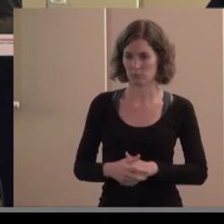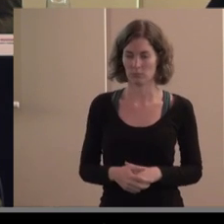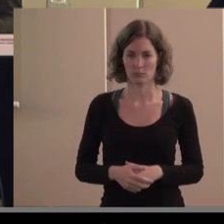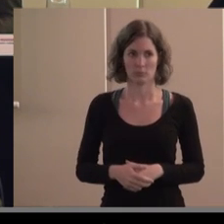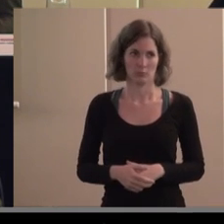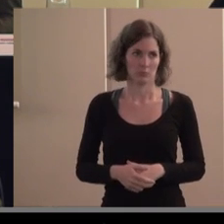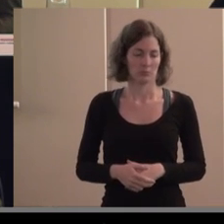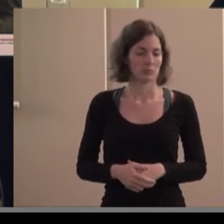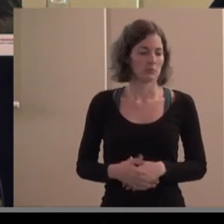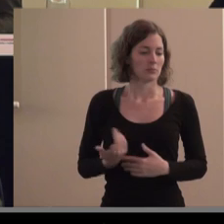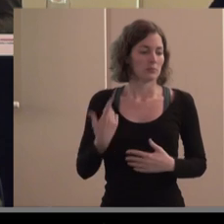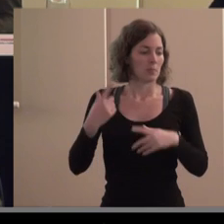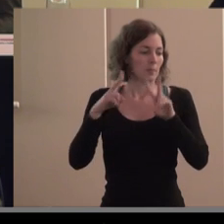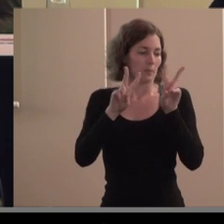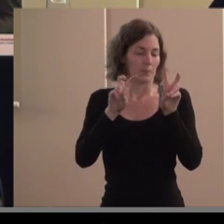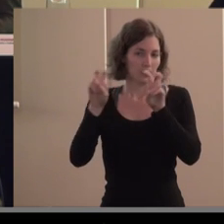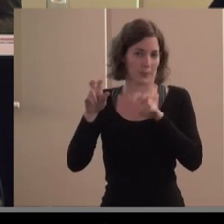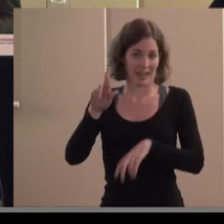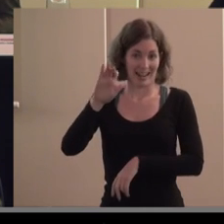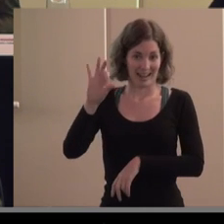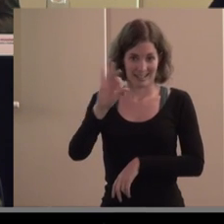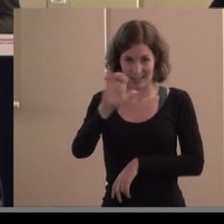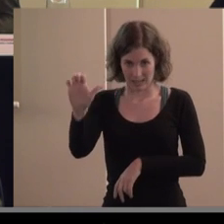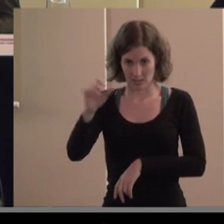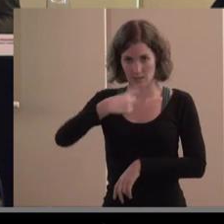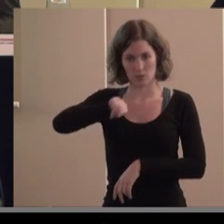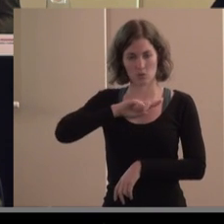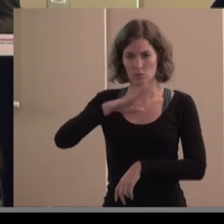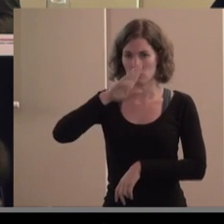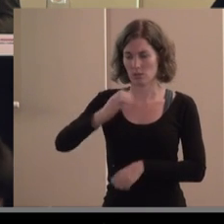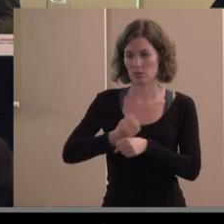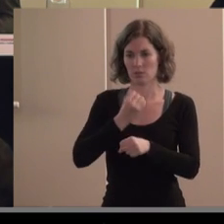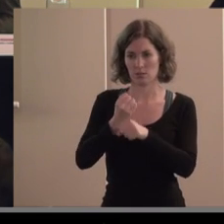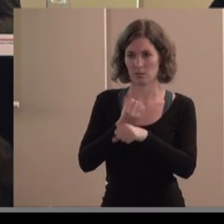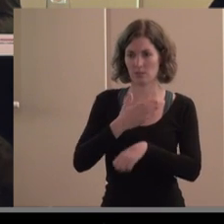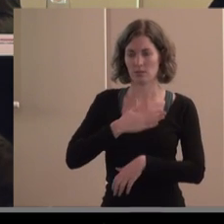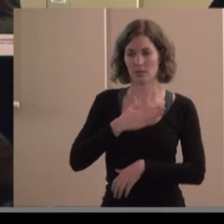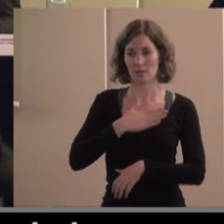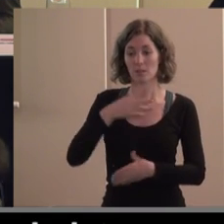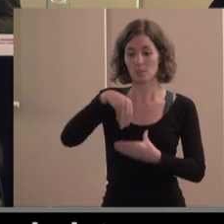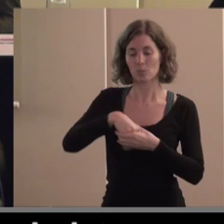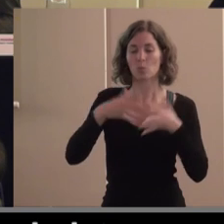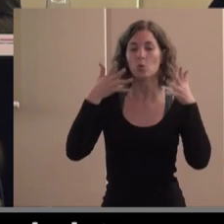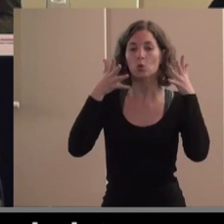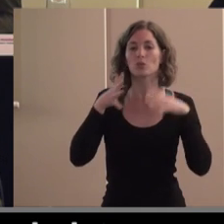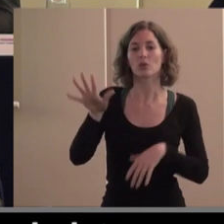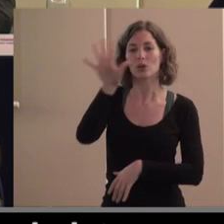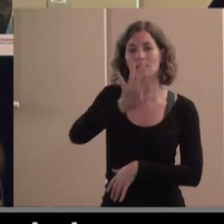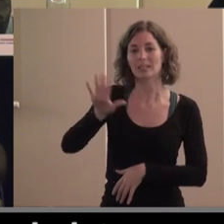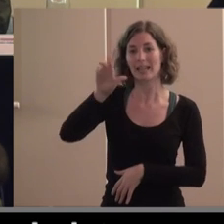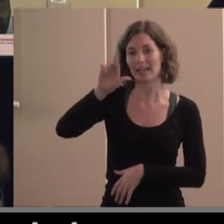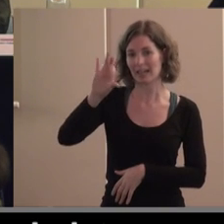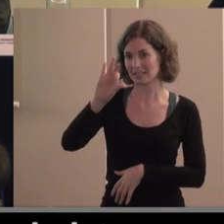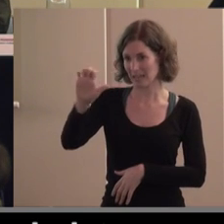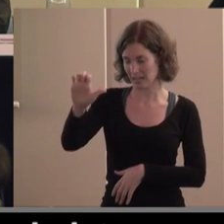todos los temas de RSE los trabajamos directamente y los trabajamos en el Consejo Estatal de RSE